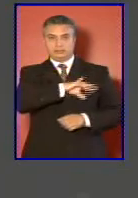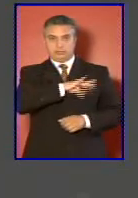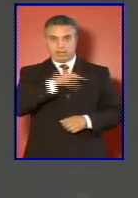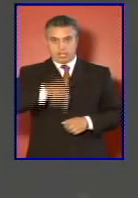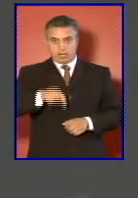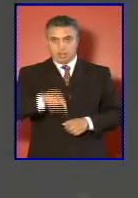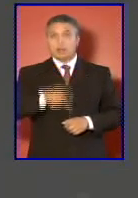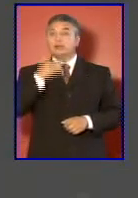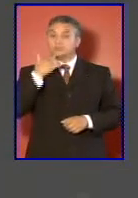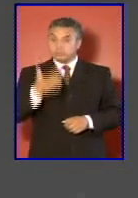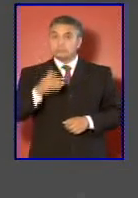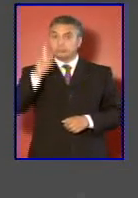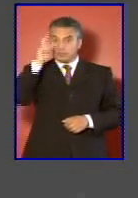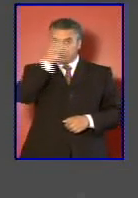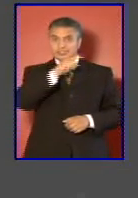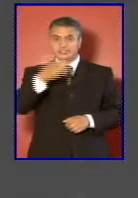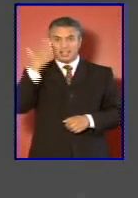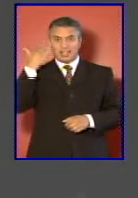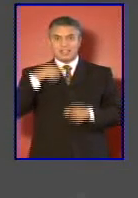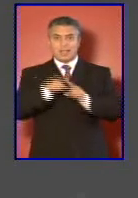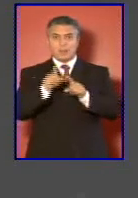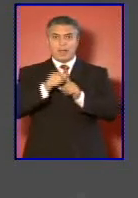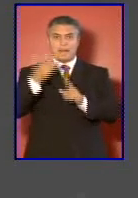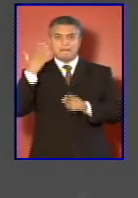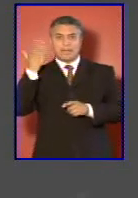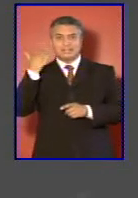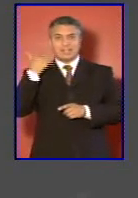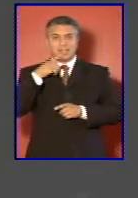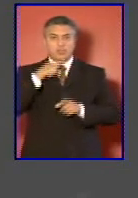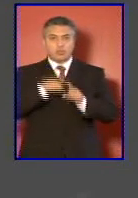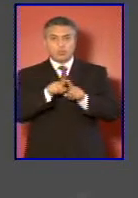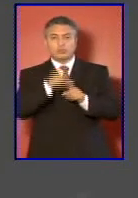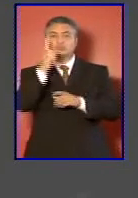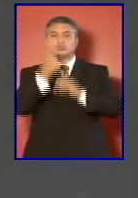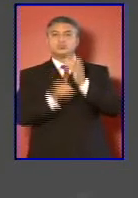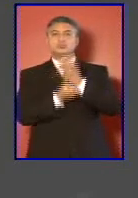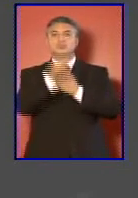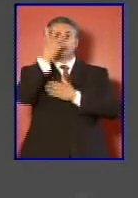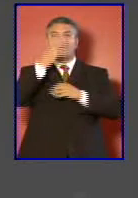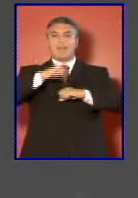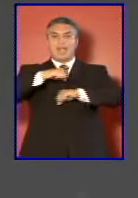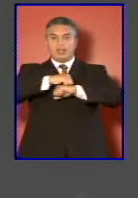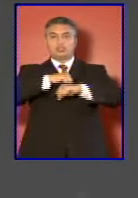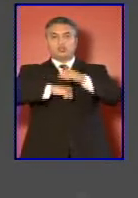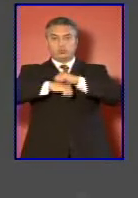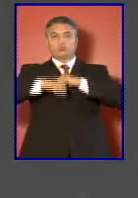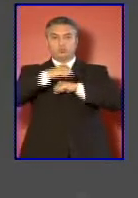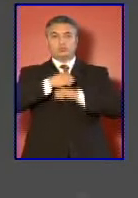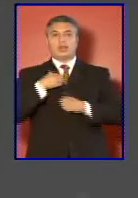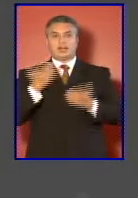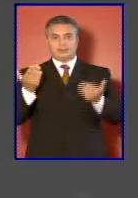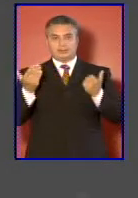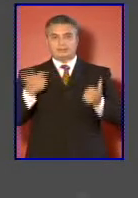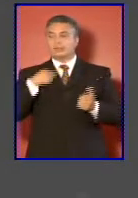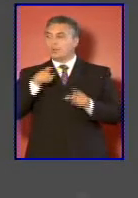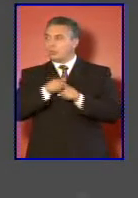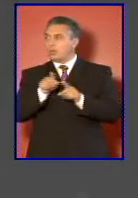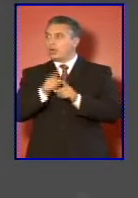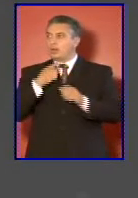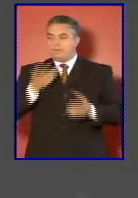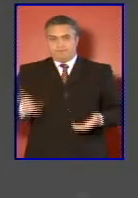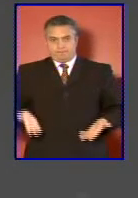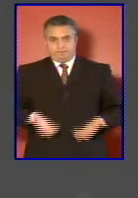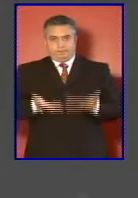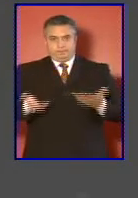sortear complejos escenarios en el pasado requiere hoy de una nueva estructura si deseamos potenciarla y